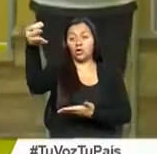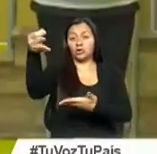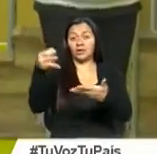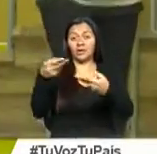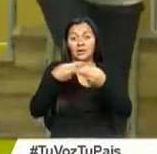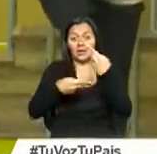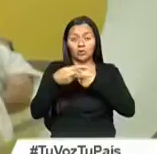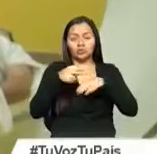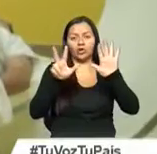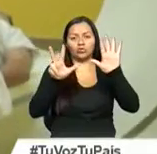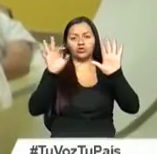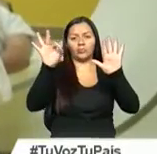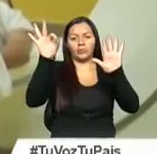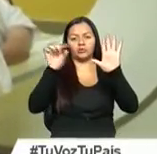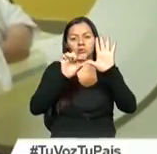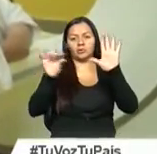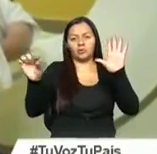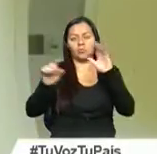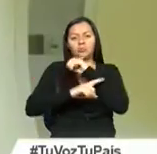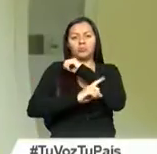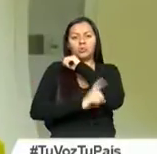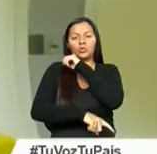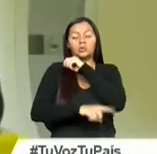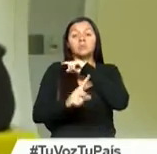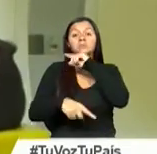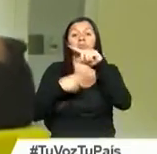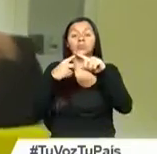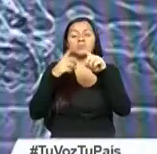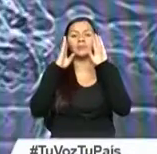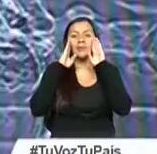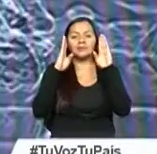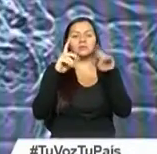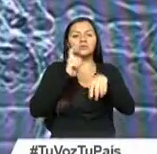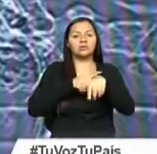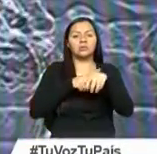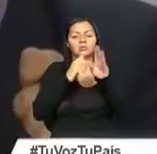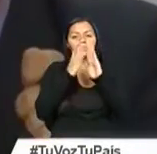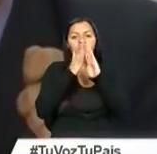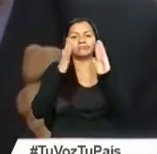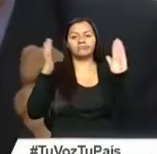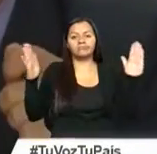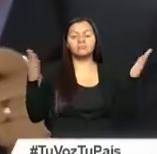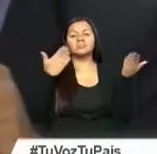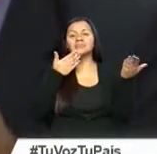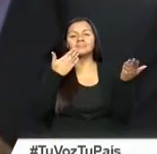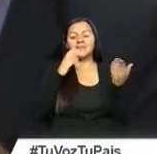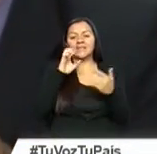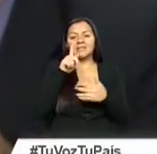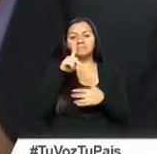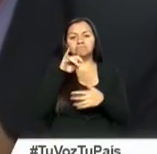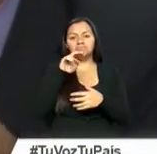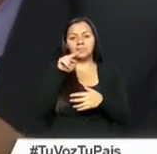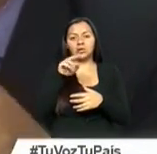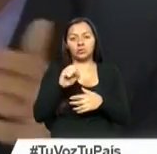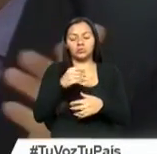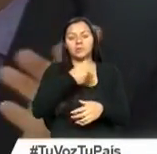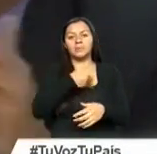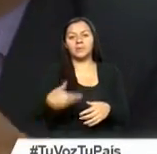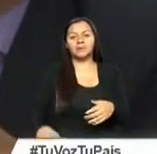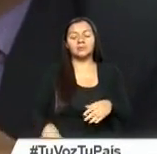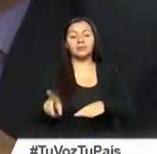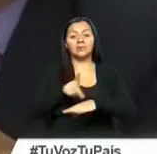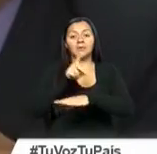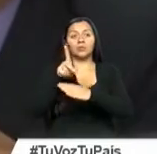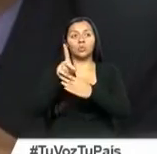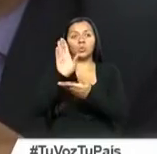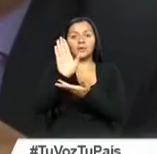negocios. Aquellas medidas fueron emitidas en atención al pedido formulado por Richard Espinosa, presidente del Consejo Directivo del